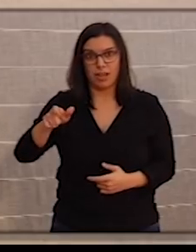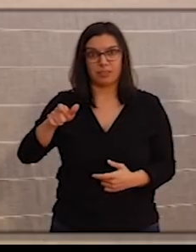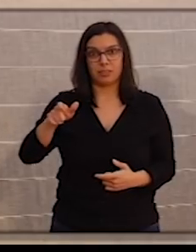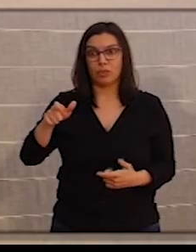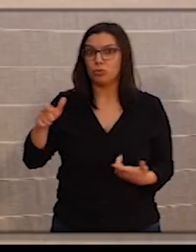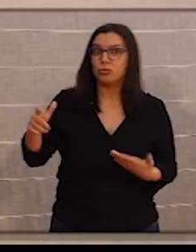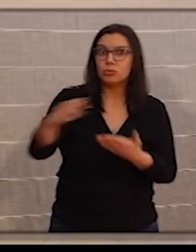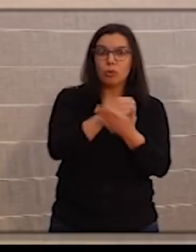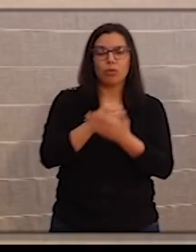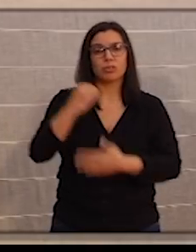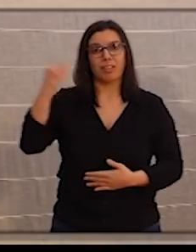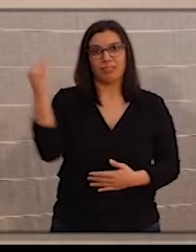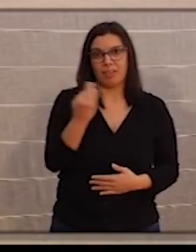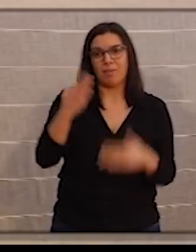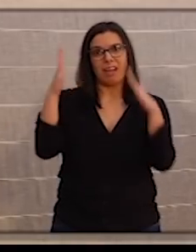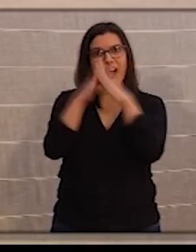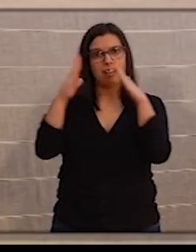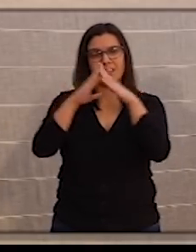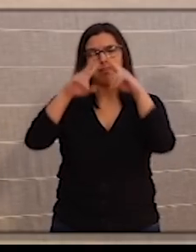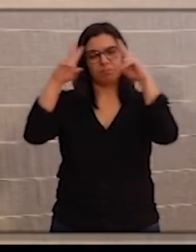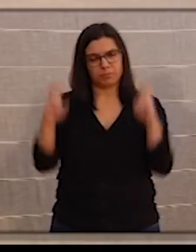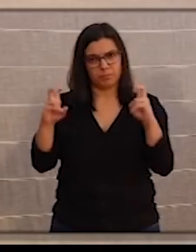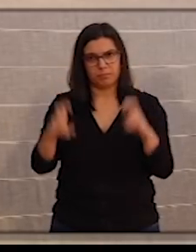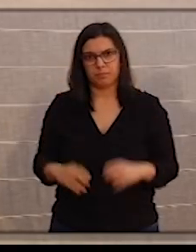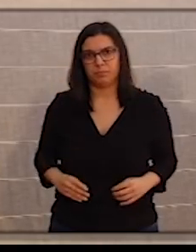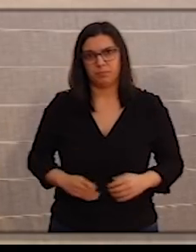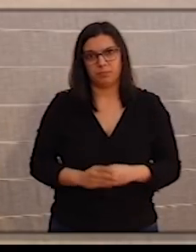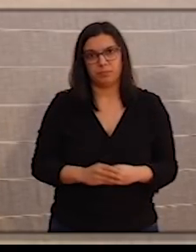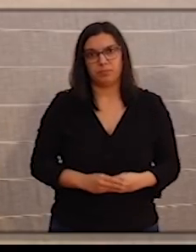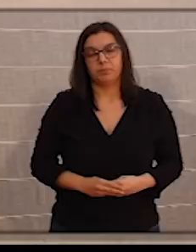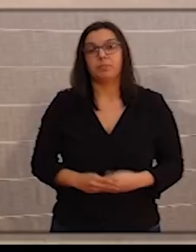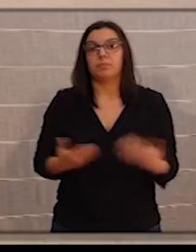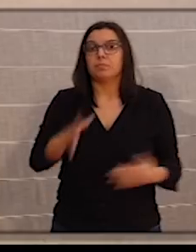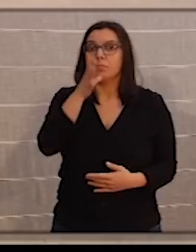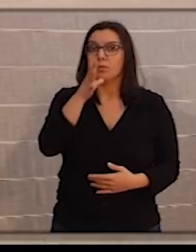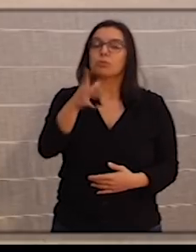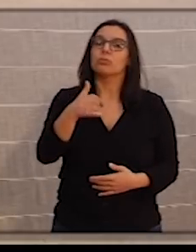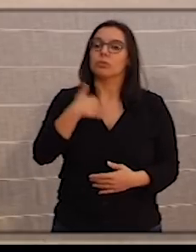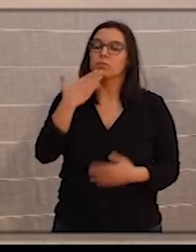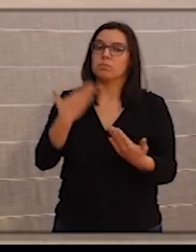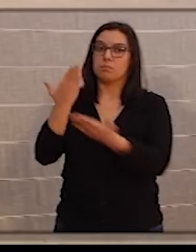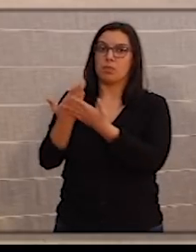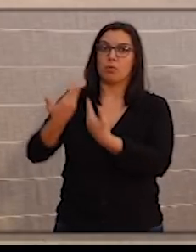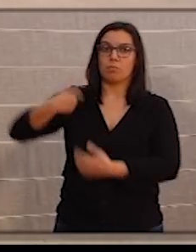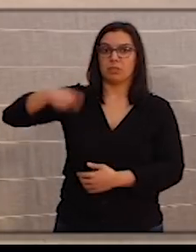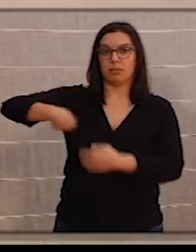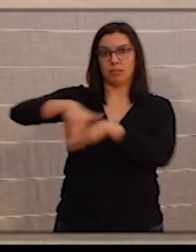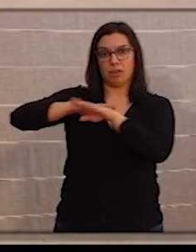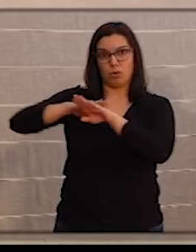gente, debe permanecer en sus casas. Por eso, le he pedido al presidente del Gobierno